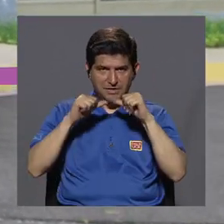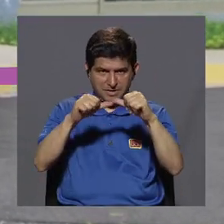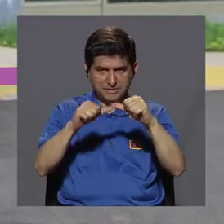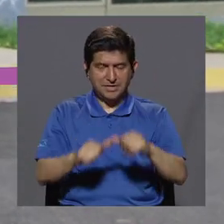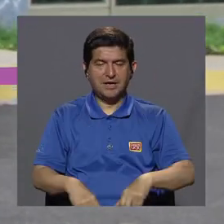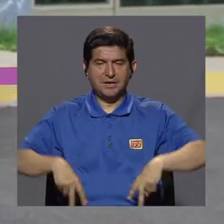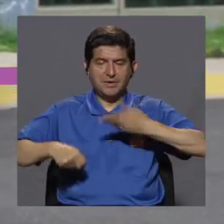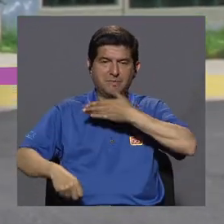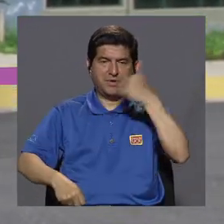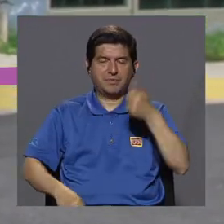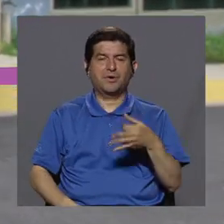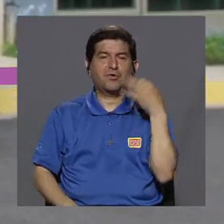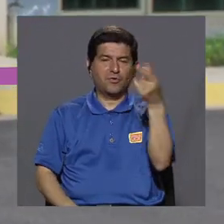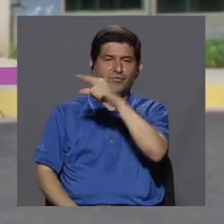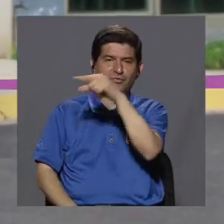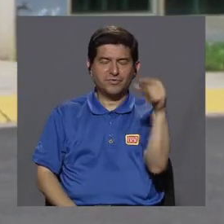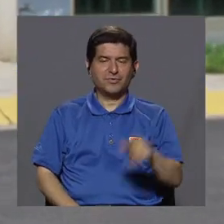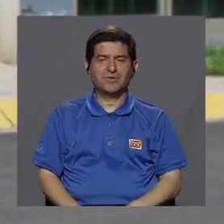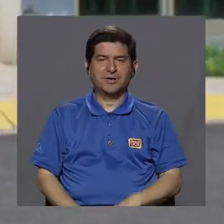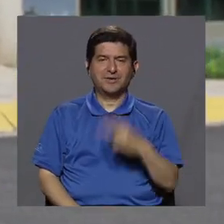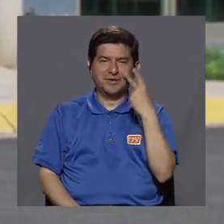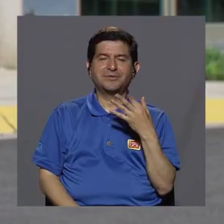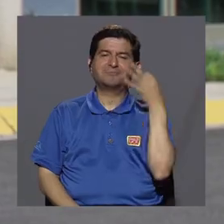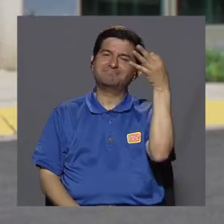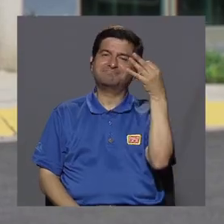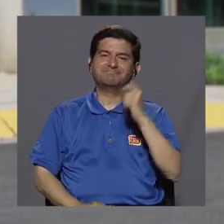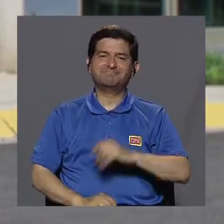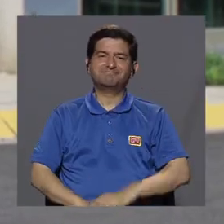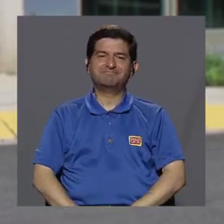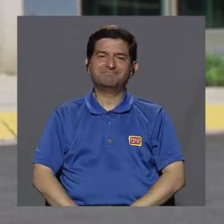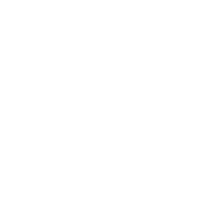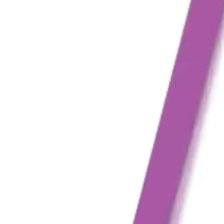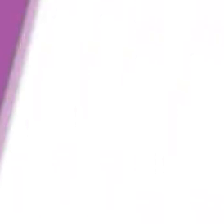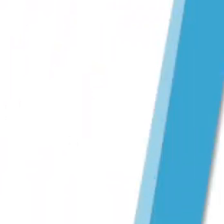Le invito a que continúe con Vivir Mejor la próxima semana. Hasta entonces.